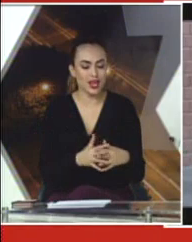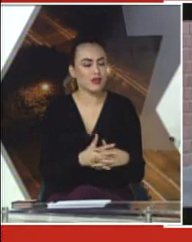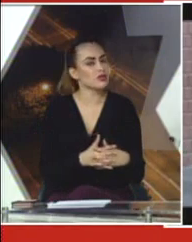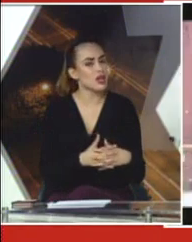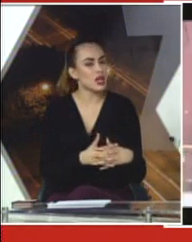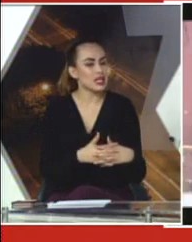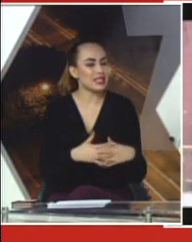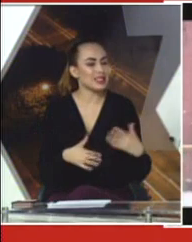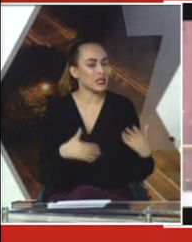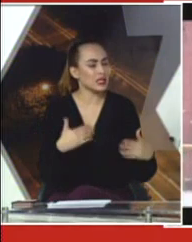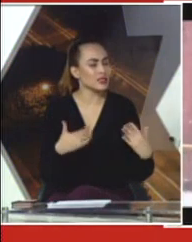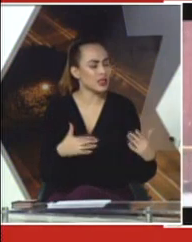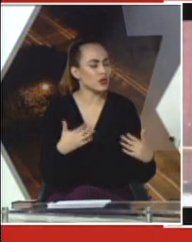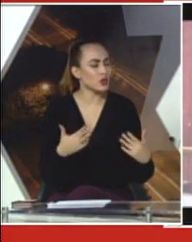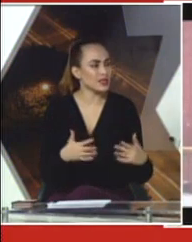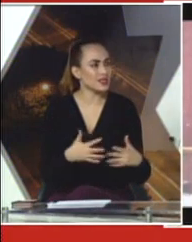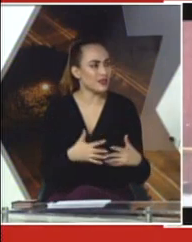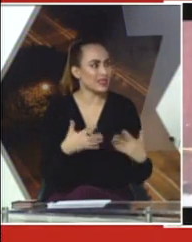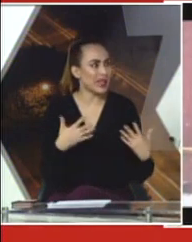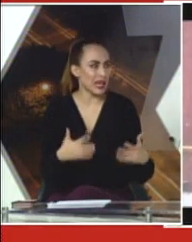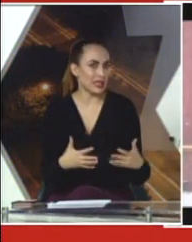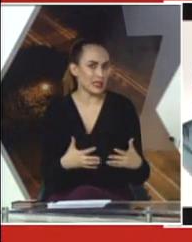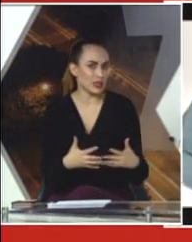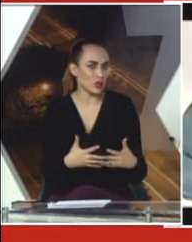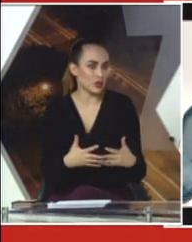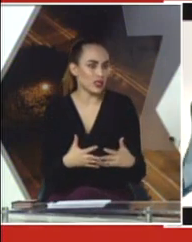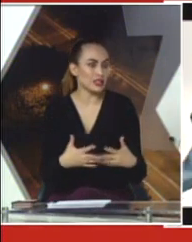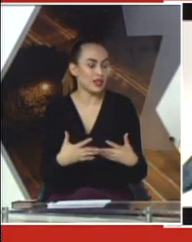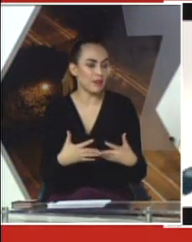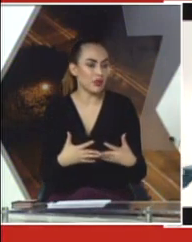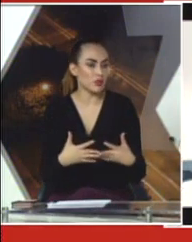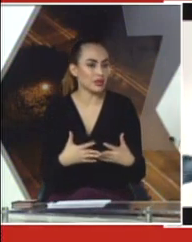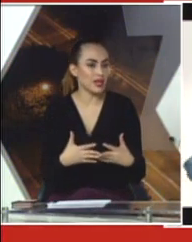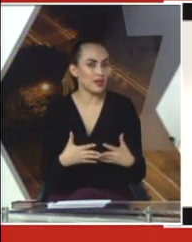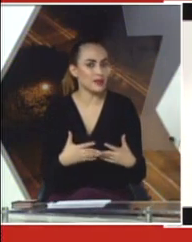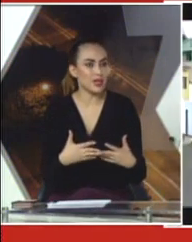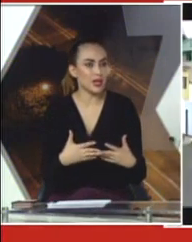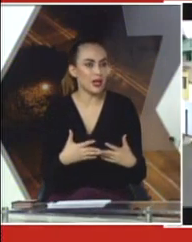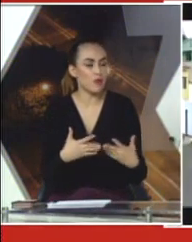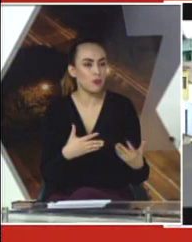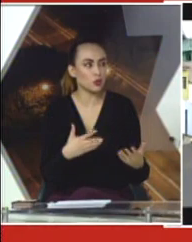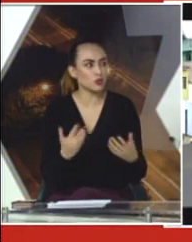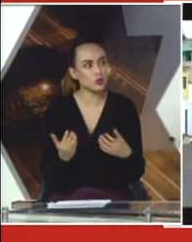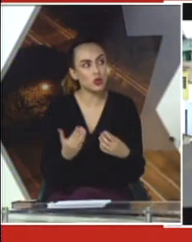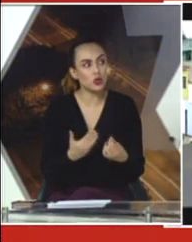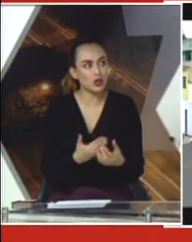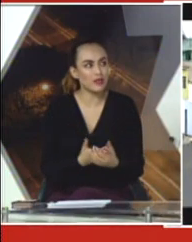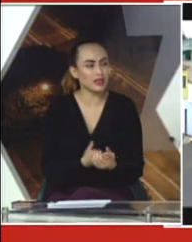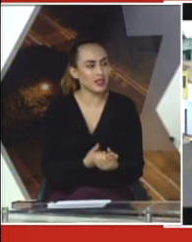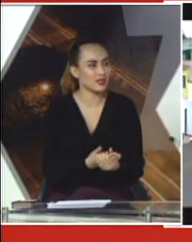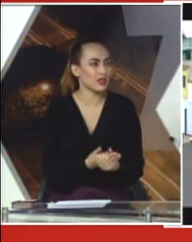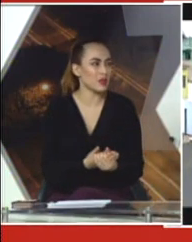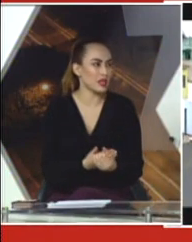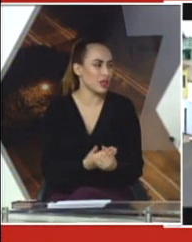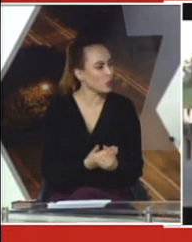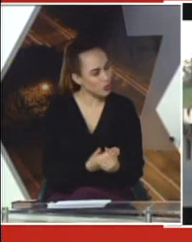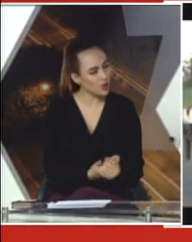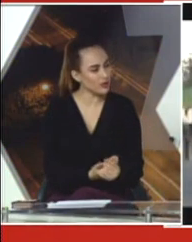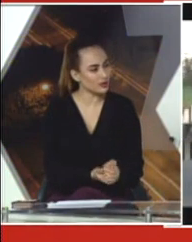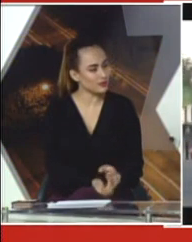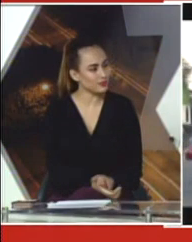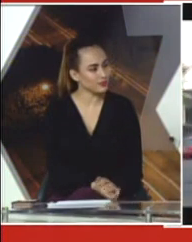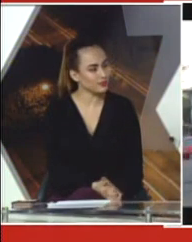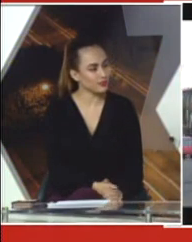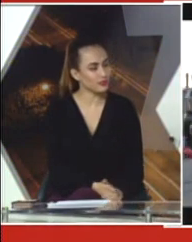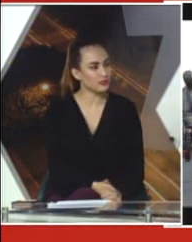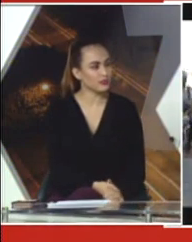desglosados y se siguen registrando entonces cifras altas. Entonces, la pregunta es, ¿era oportuno no levantar esta medida? ¿Tú cómo